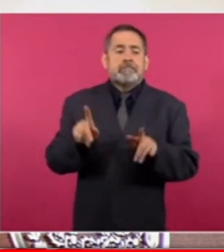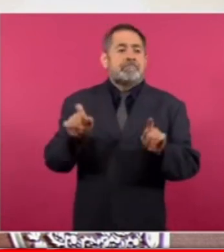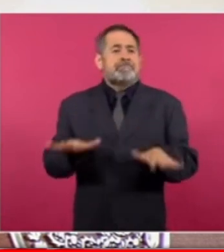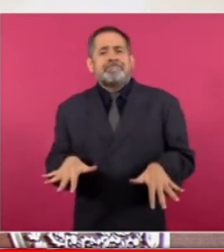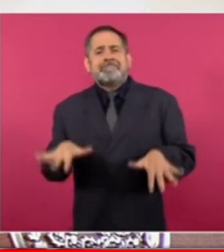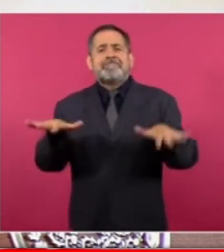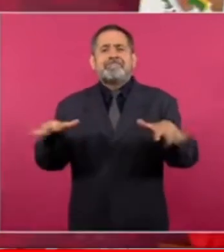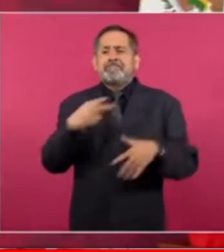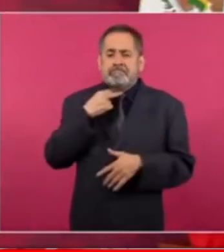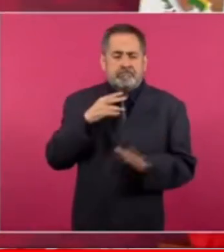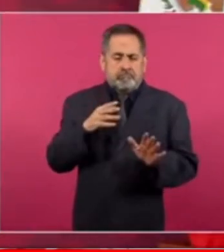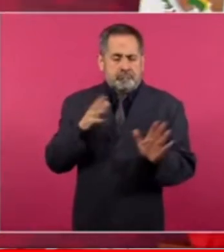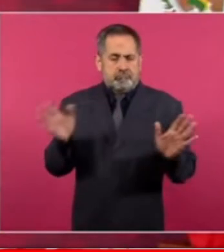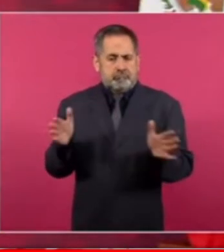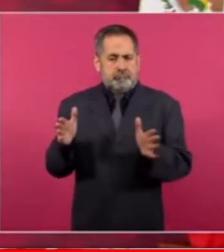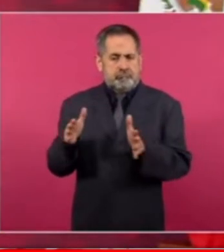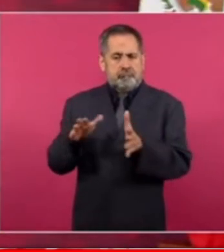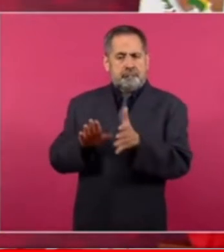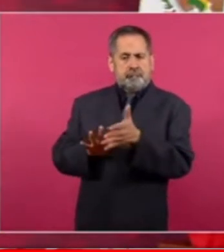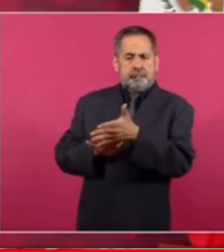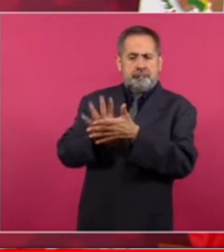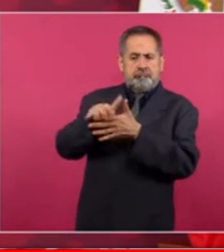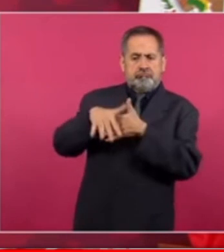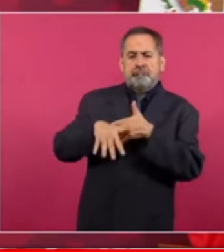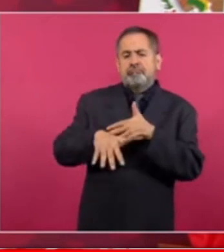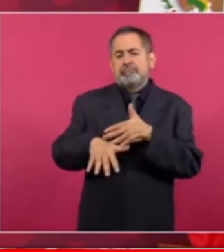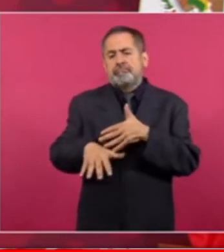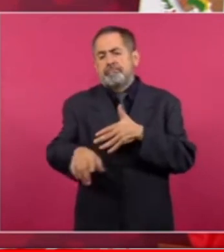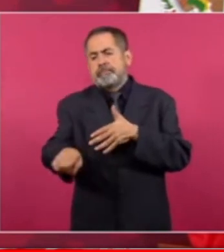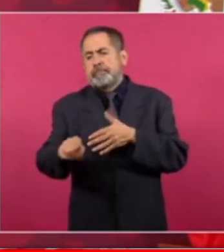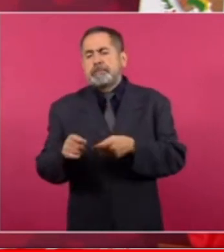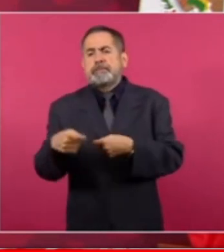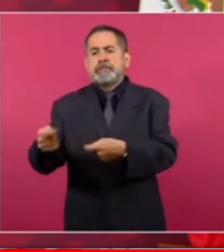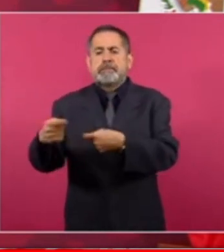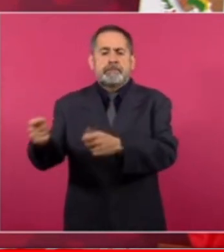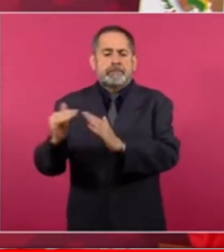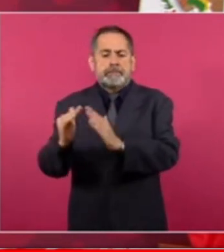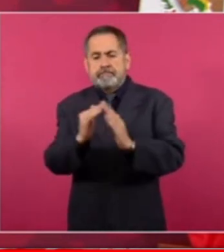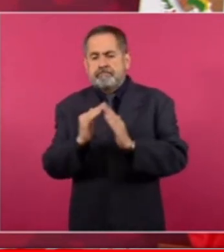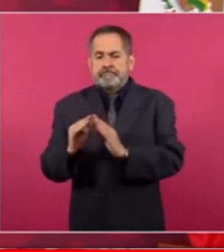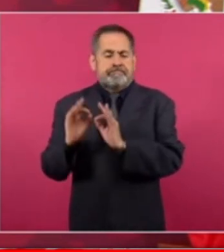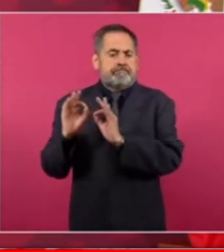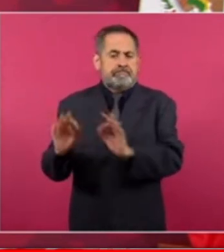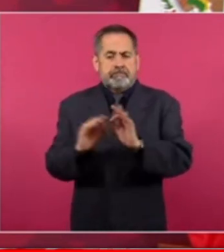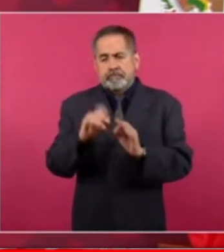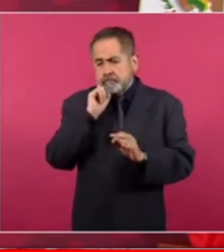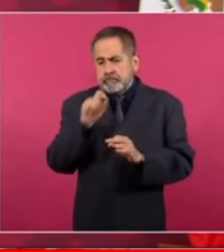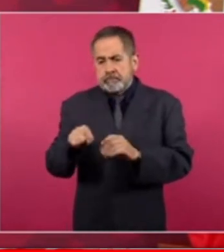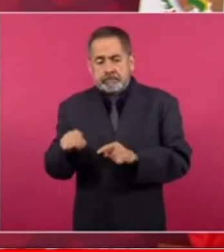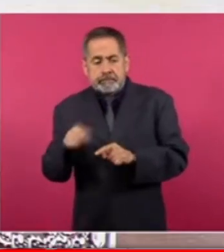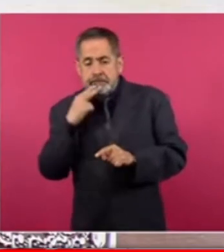que se utilice el agua con propósitos domésticos y también para riego